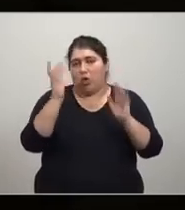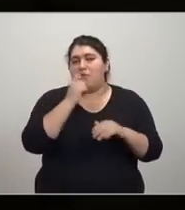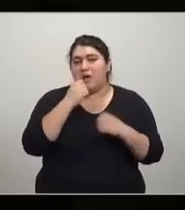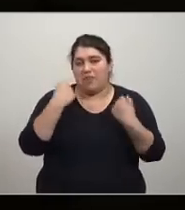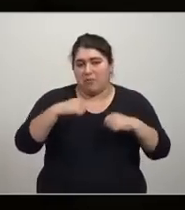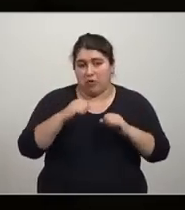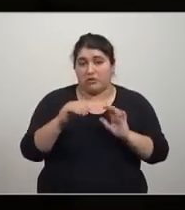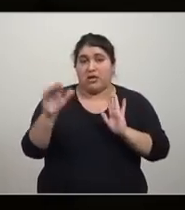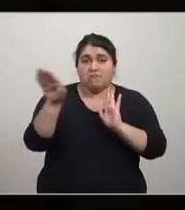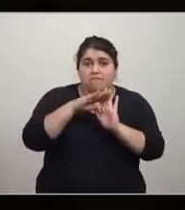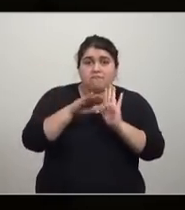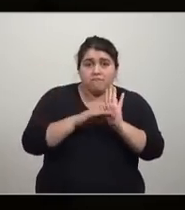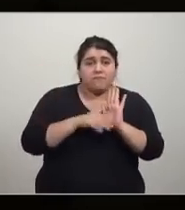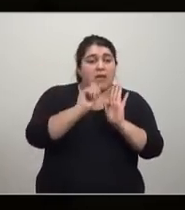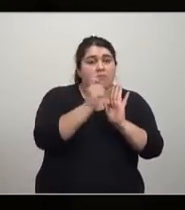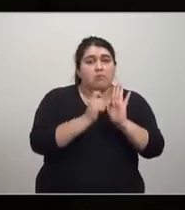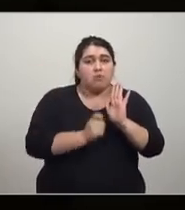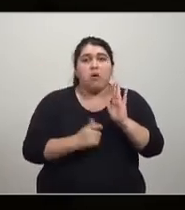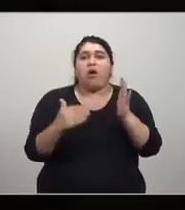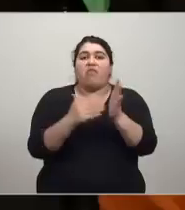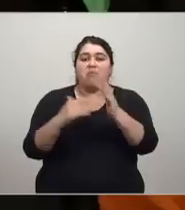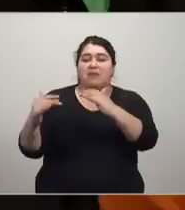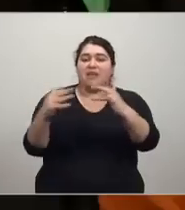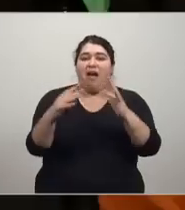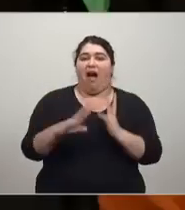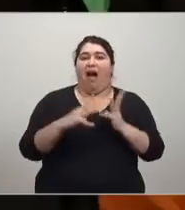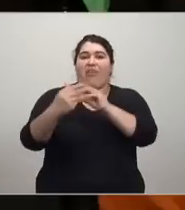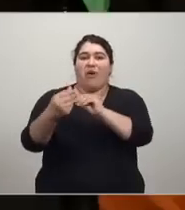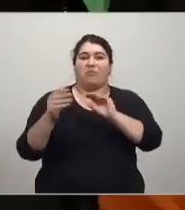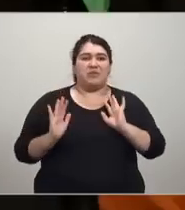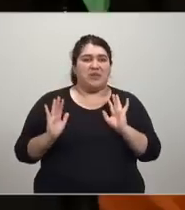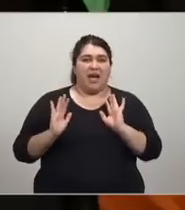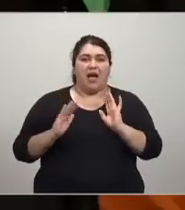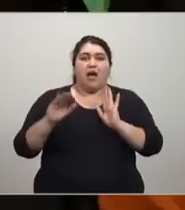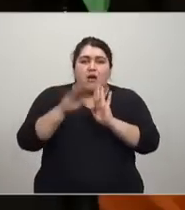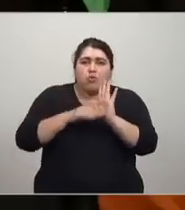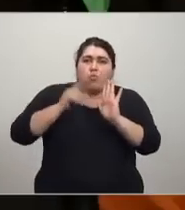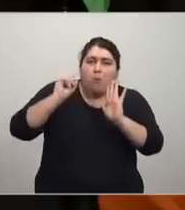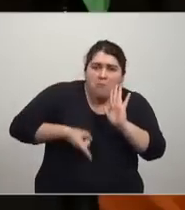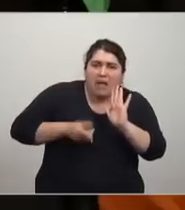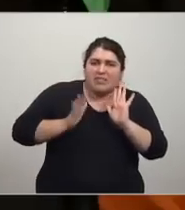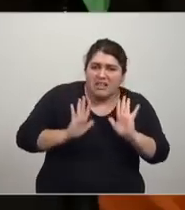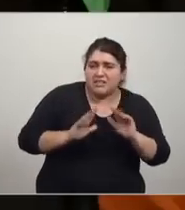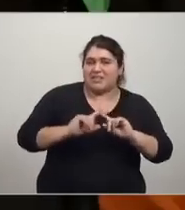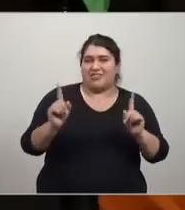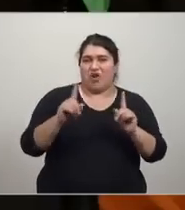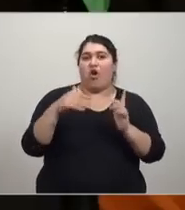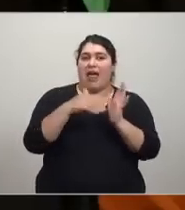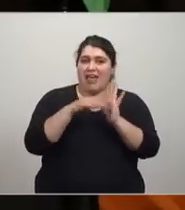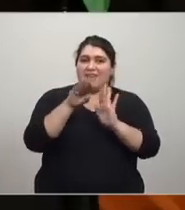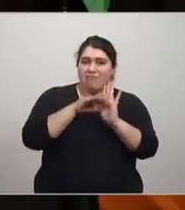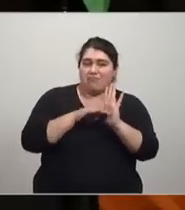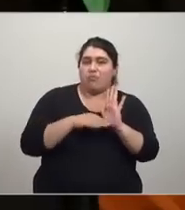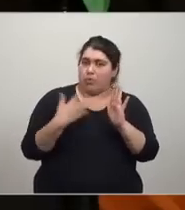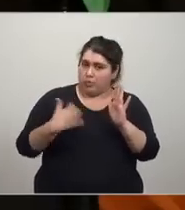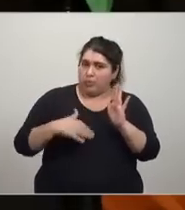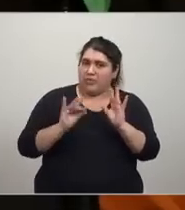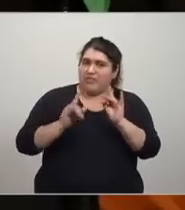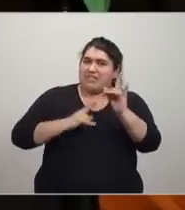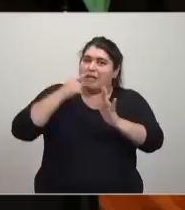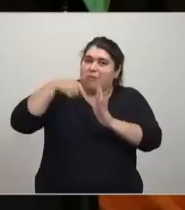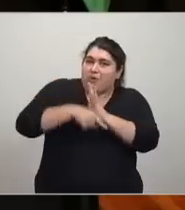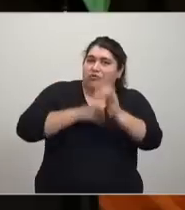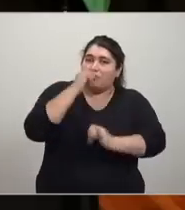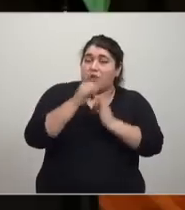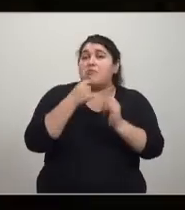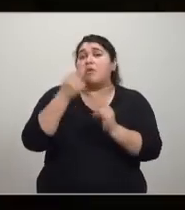donde las reglas cambian a medida que se desarrolla el partido. No son reglas estables. Eso tiene poderosas implicaciones. Para los estudiantes